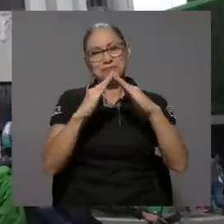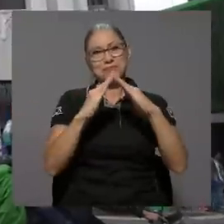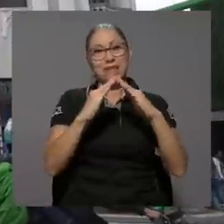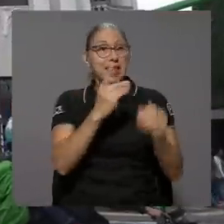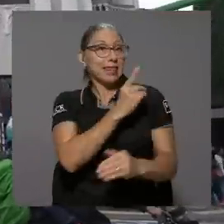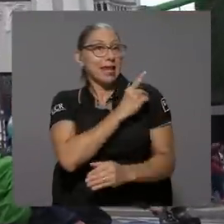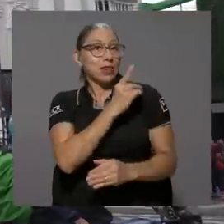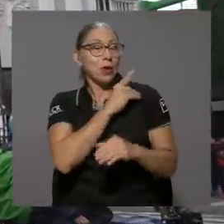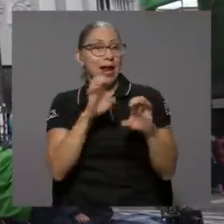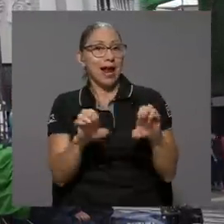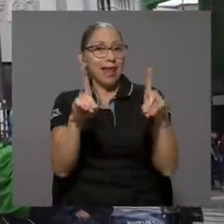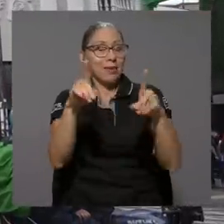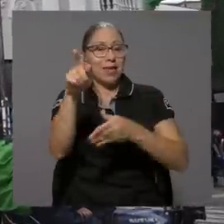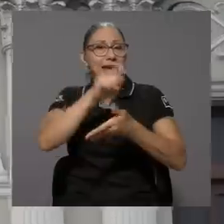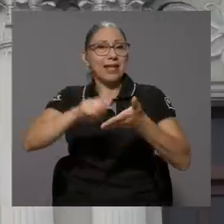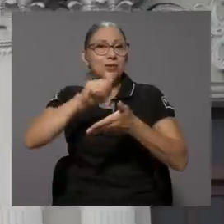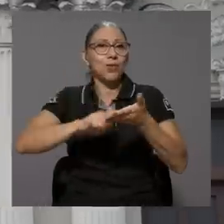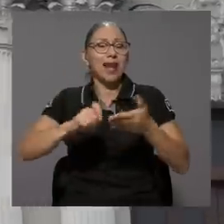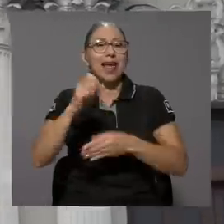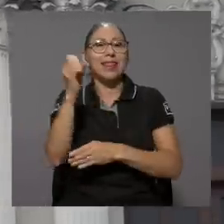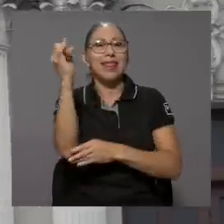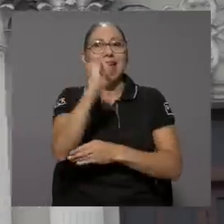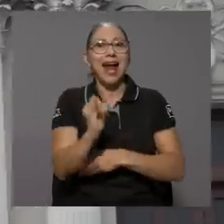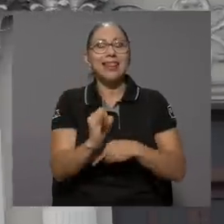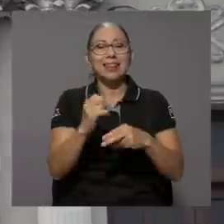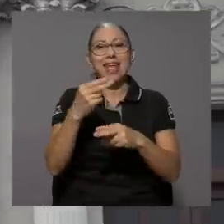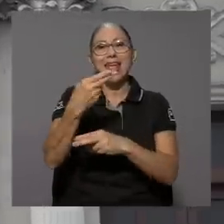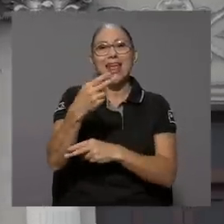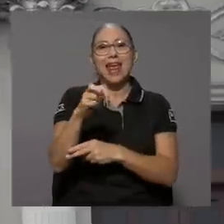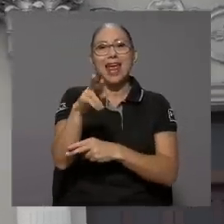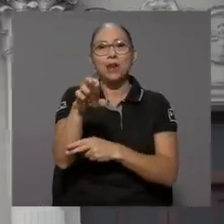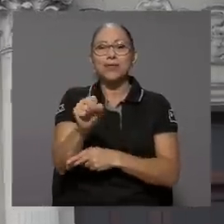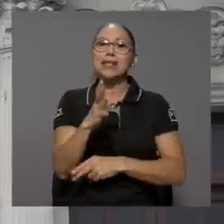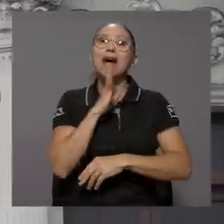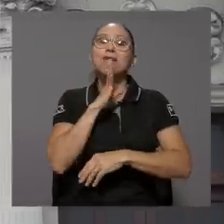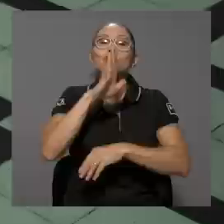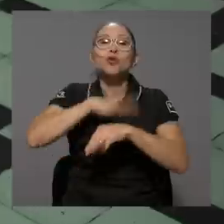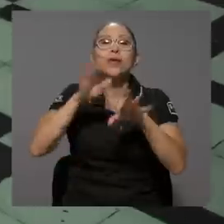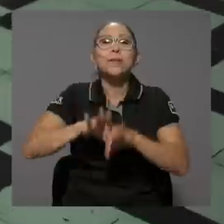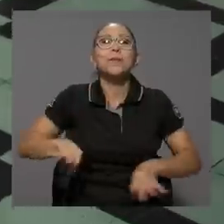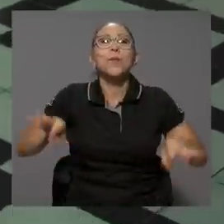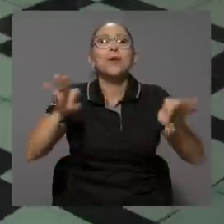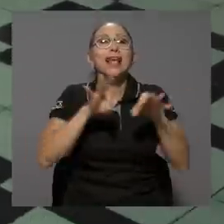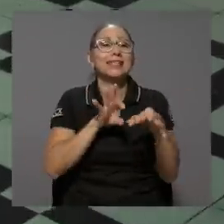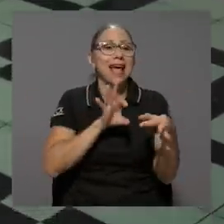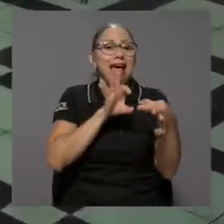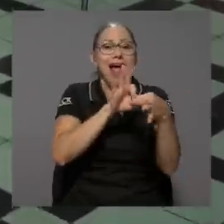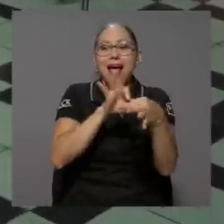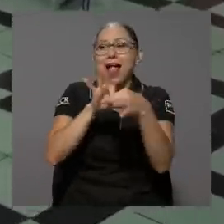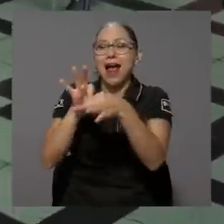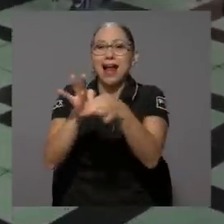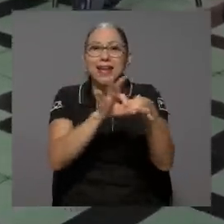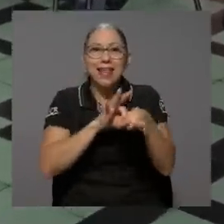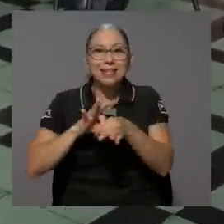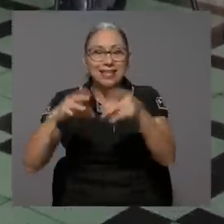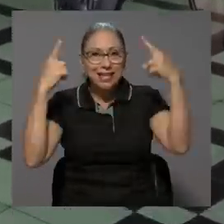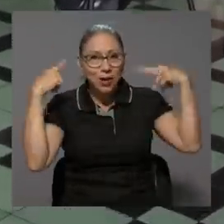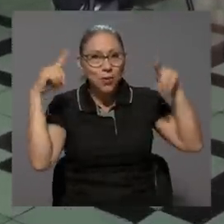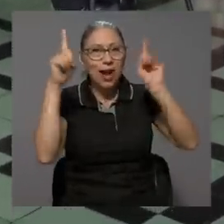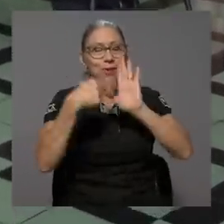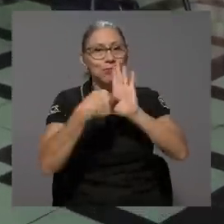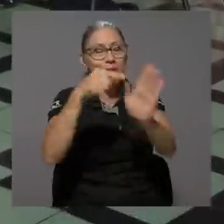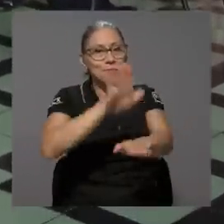La directora académica de la Escuela de Arte Héroes habló sobre la importancia de las alianzas que lograron concretar que el